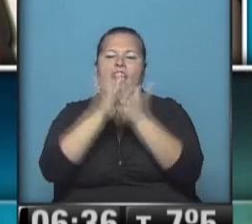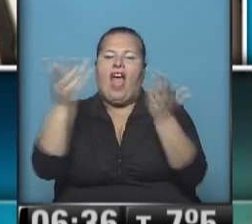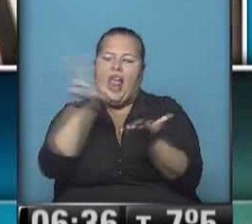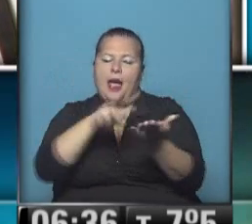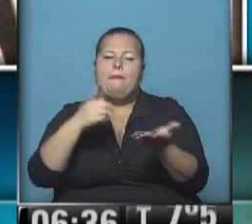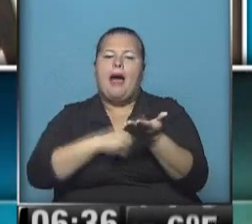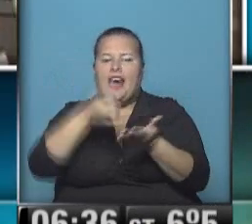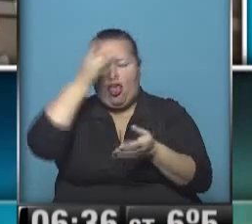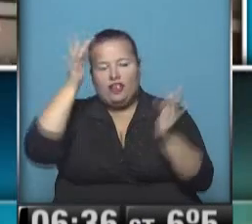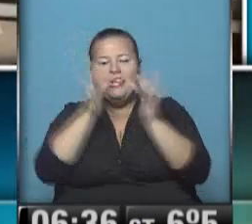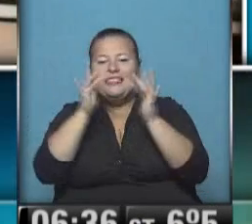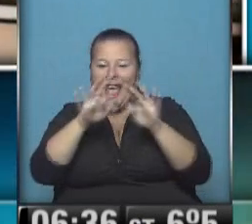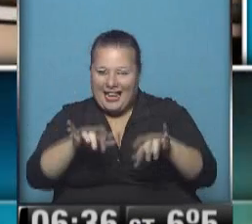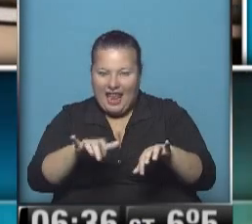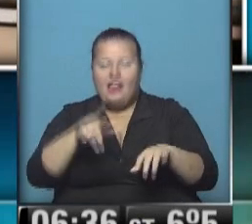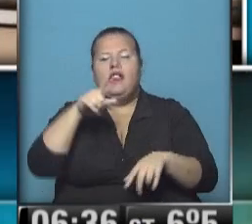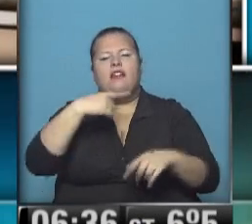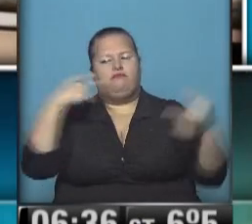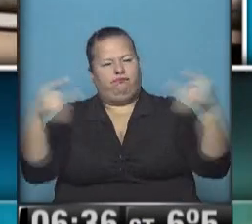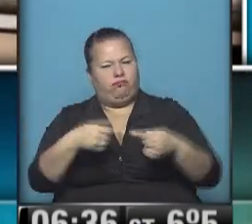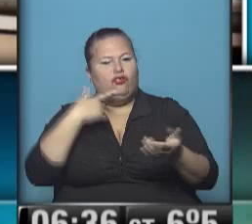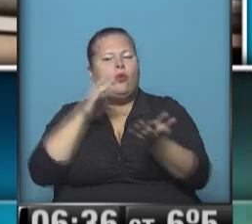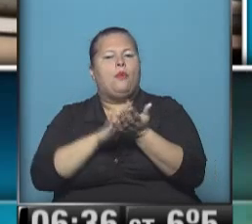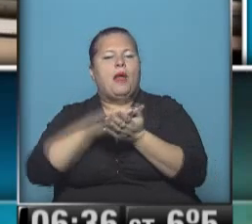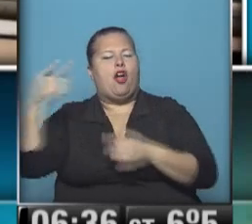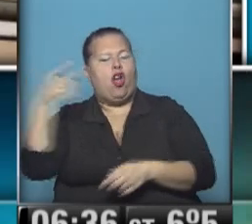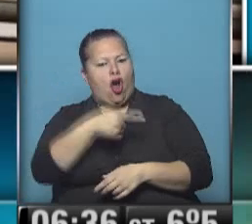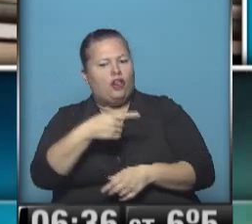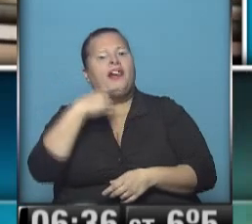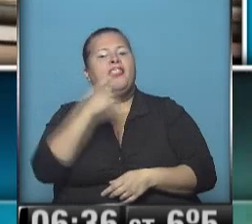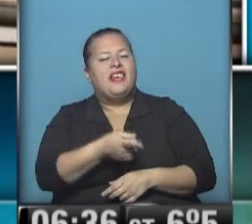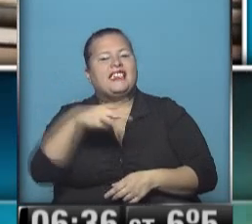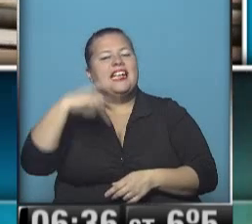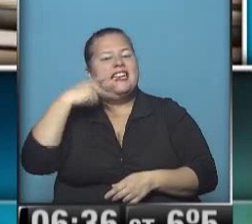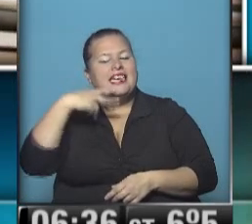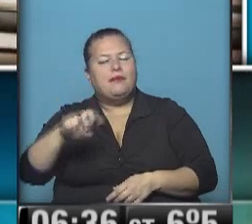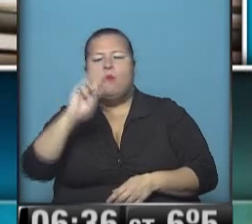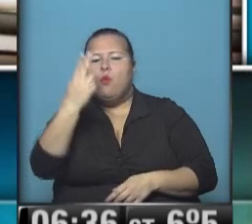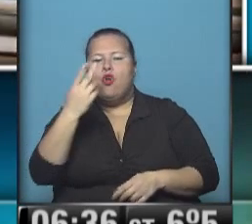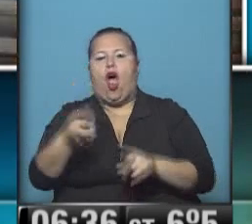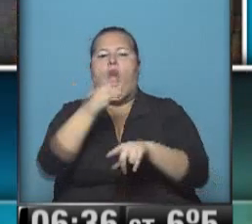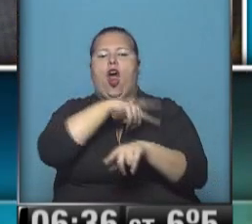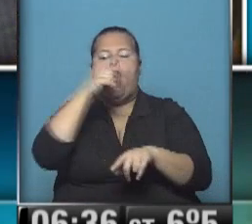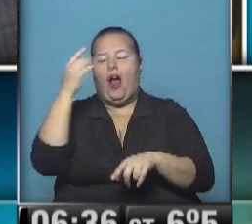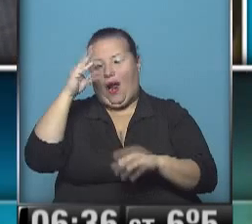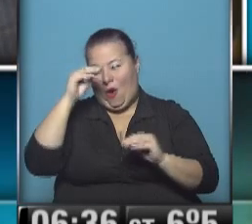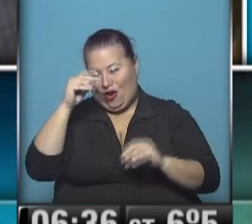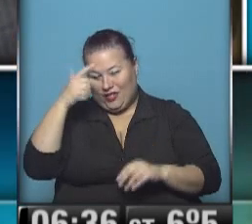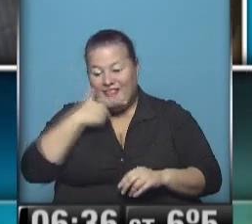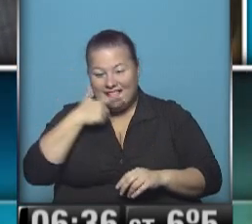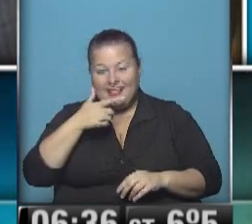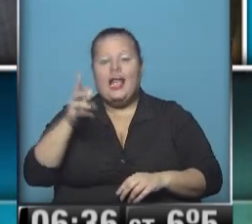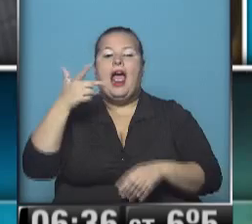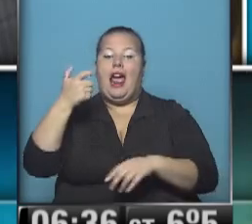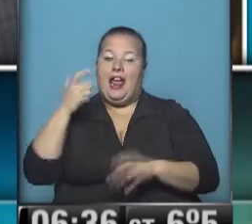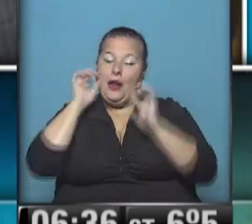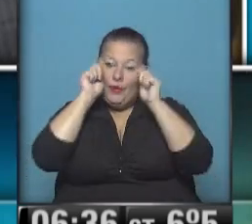Página 12 en Internet. El dato contradice la hipótesis de la querella que afirmaba que Nisman murió la noche anterior, cuando Lagomarsino lo